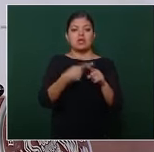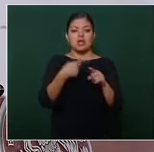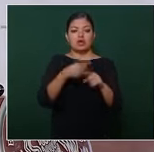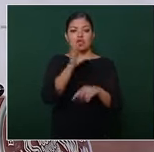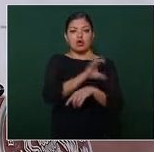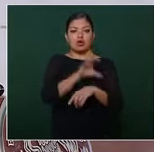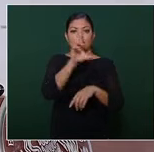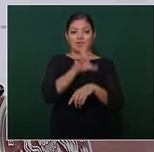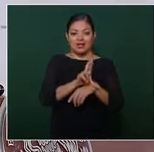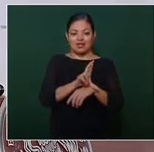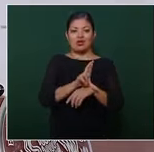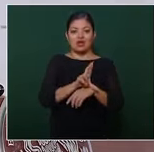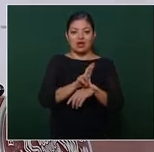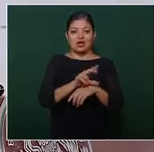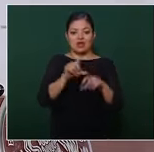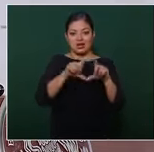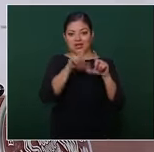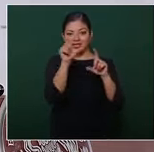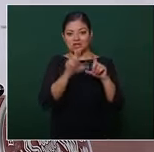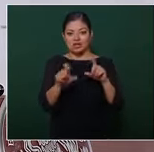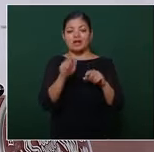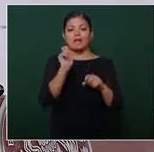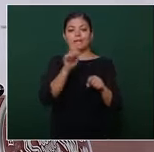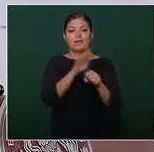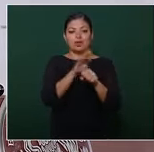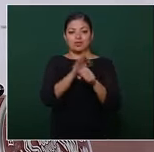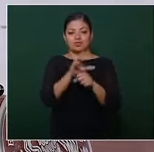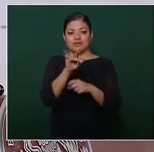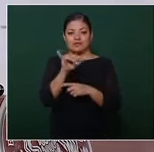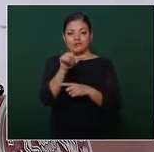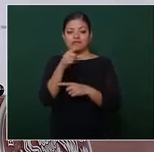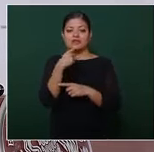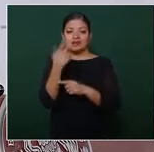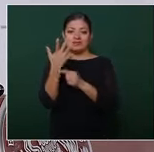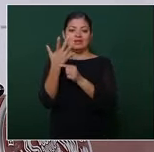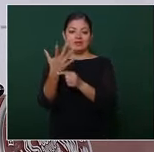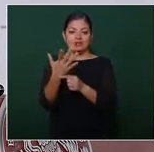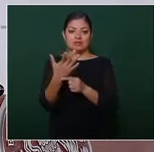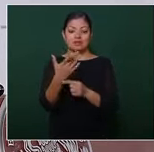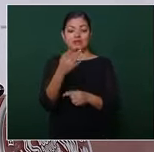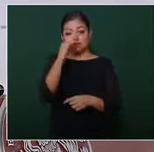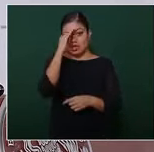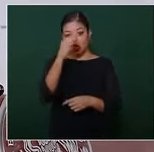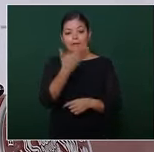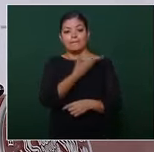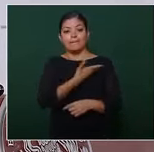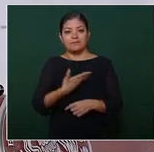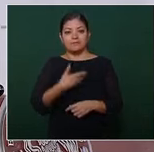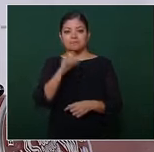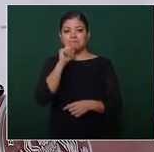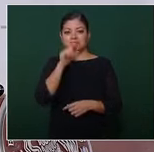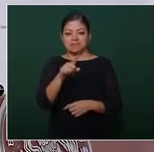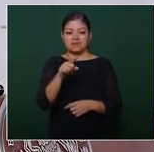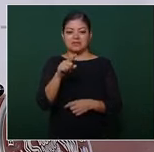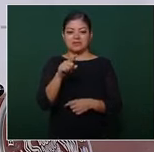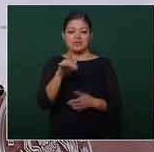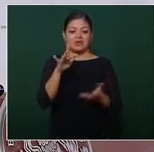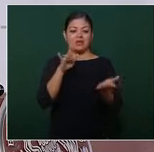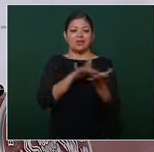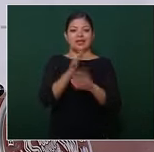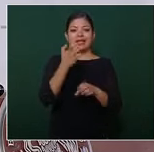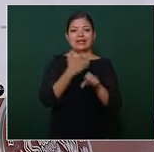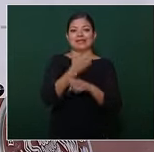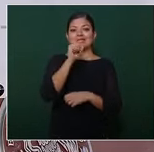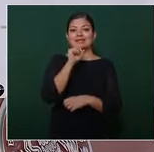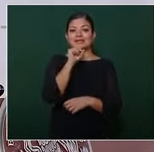nacional de protección civil dice señor presidente hago referencia a la ayuda brindada en el